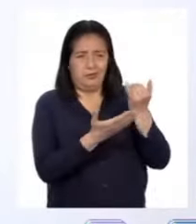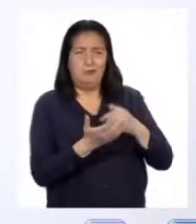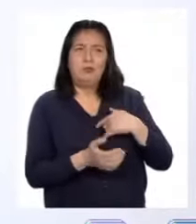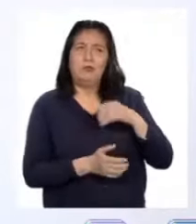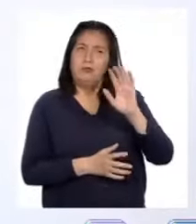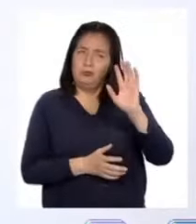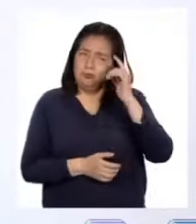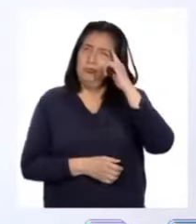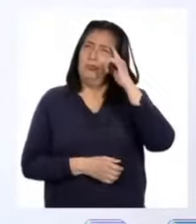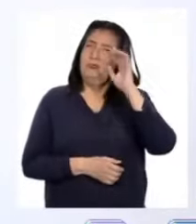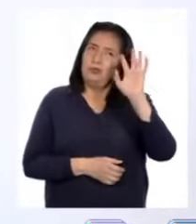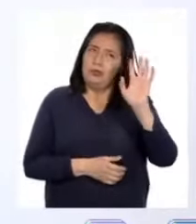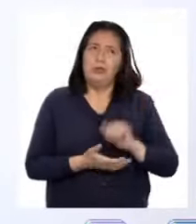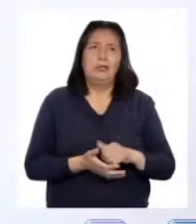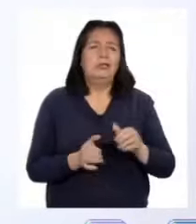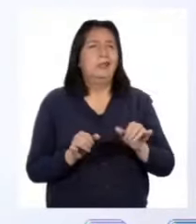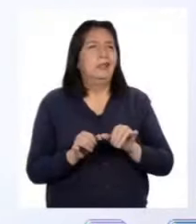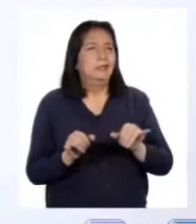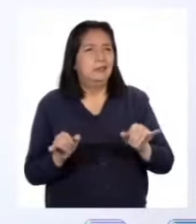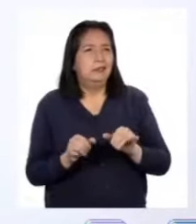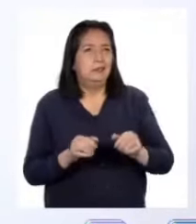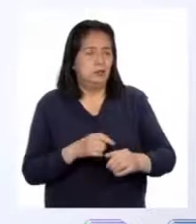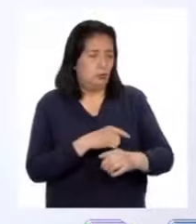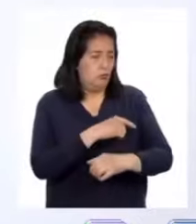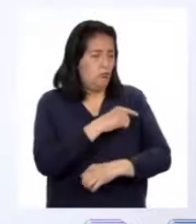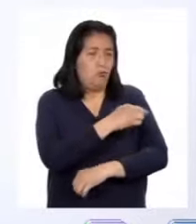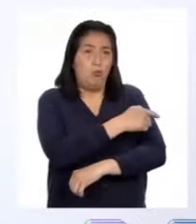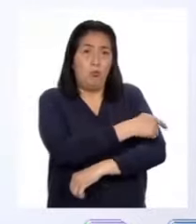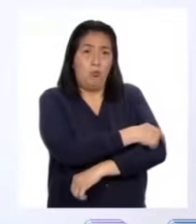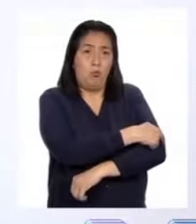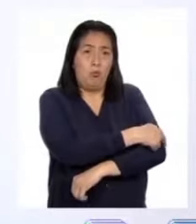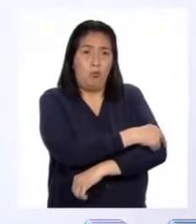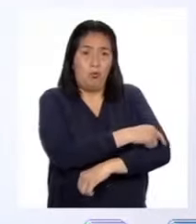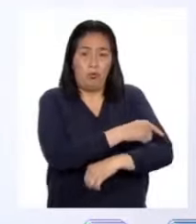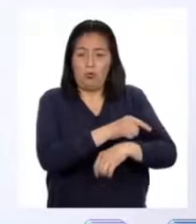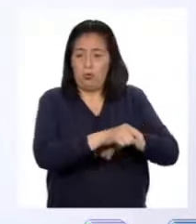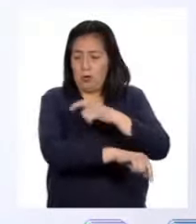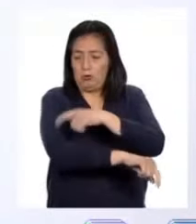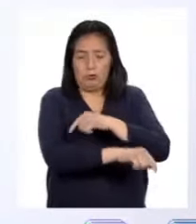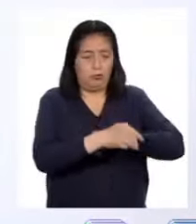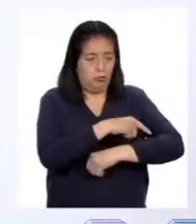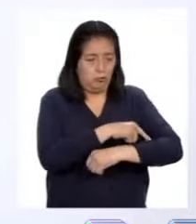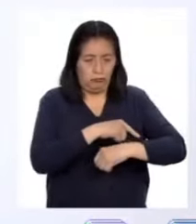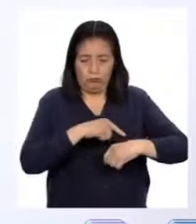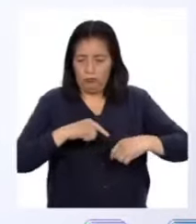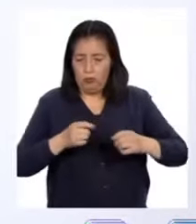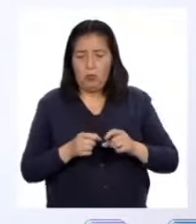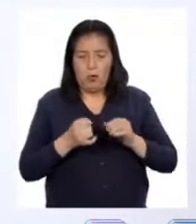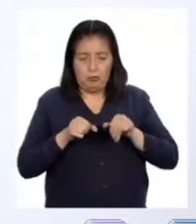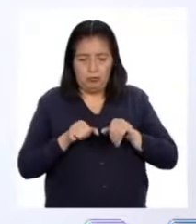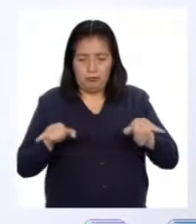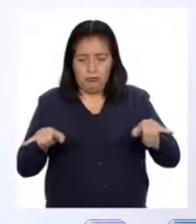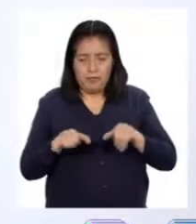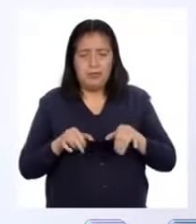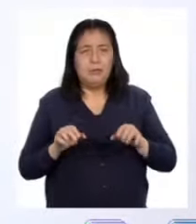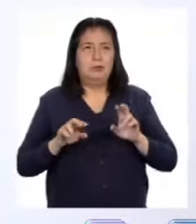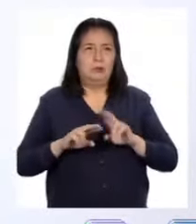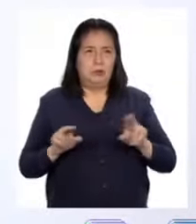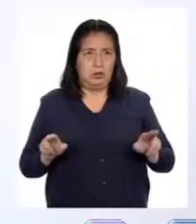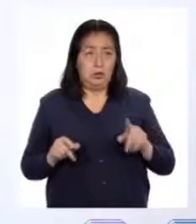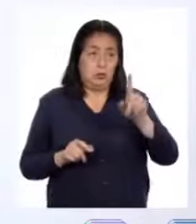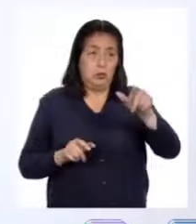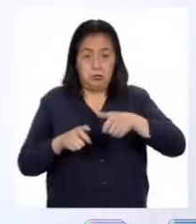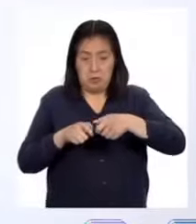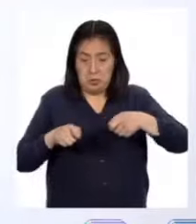sugiero que calculemos la distancia de un codo al otro cuando nos sentamos a la mesa. Si tienen una cinta